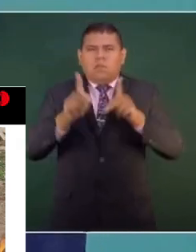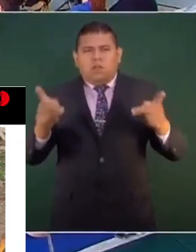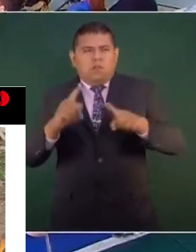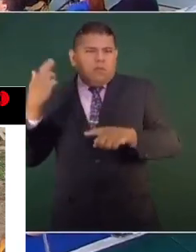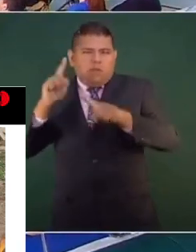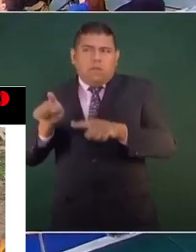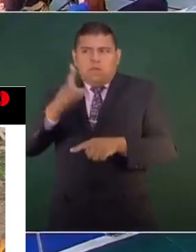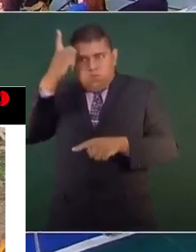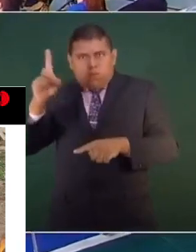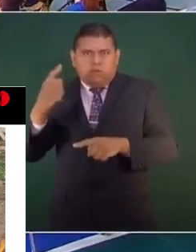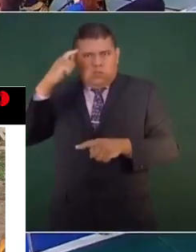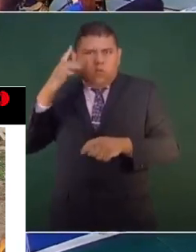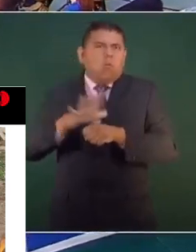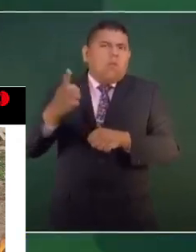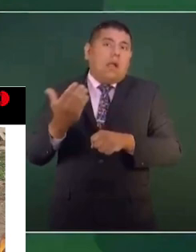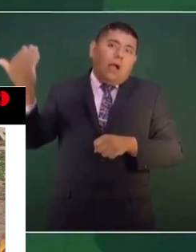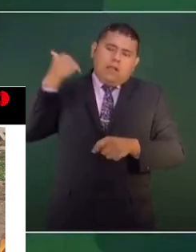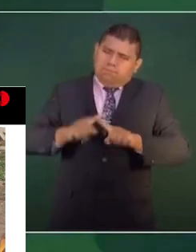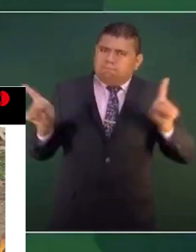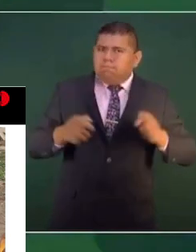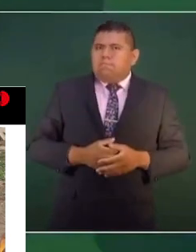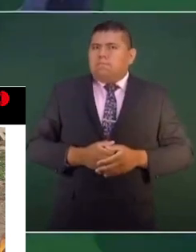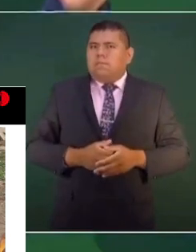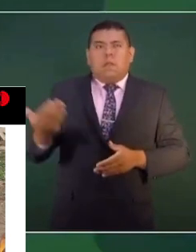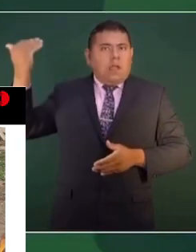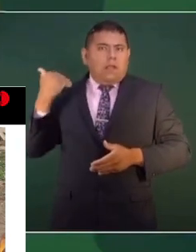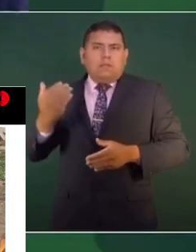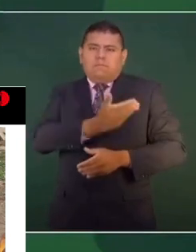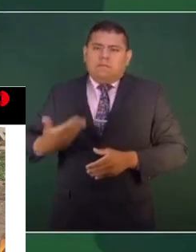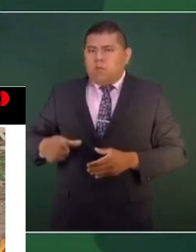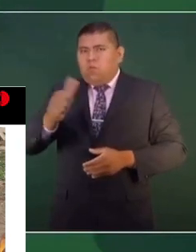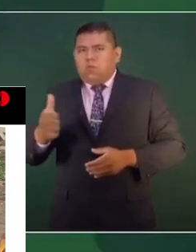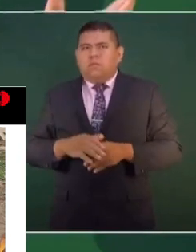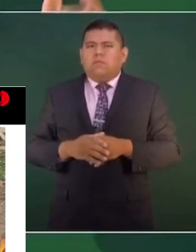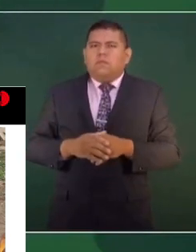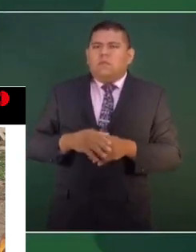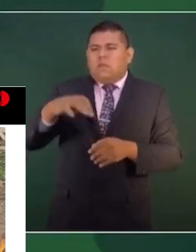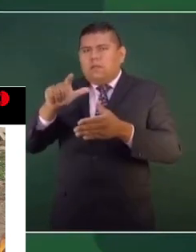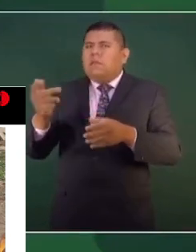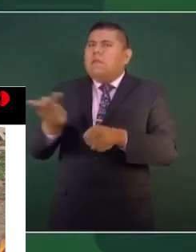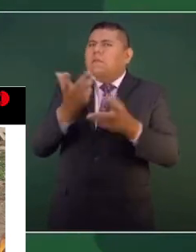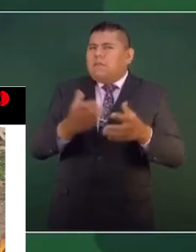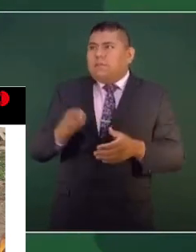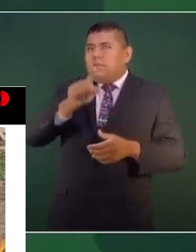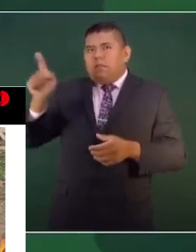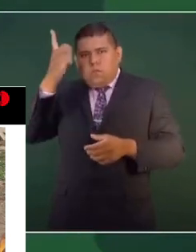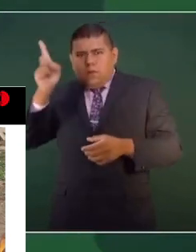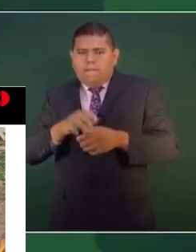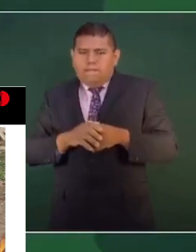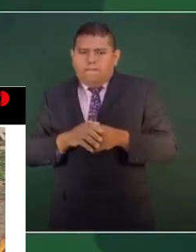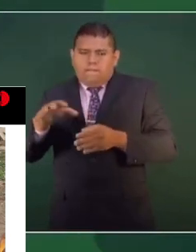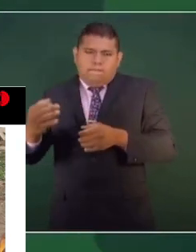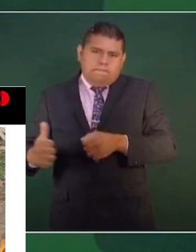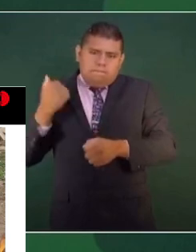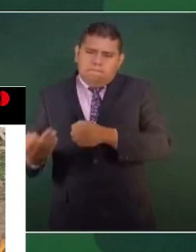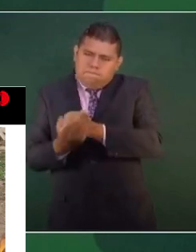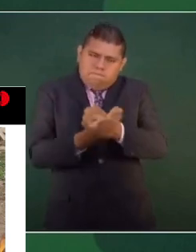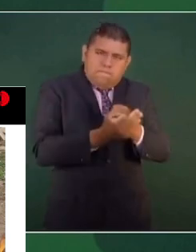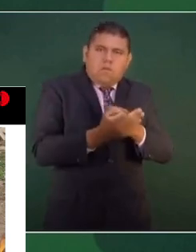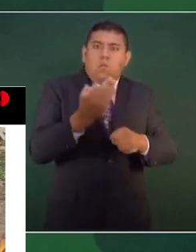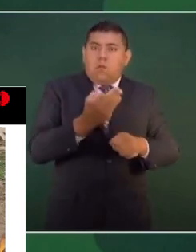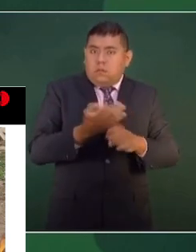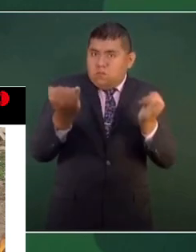Porque hacían su agosto en el periodo neoliberal o neoporfirista. Y ahora están